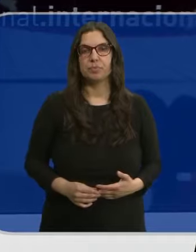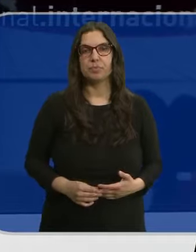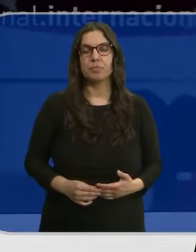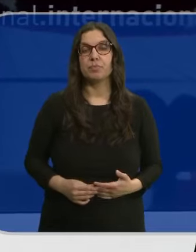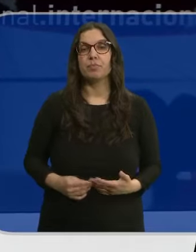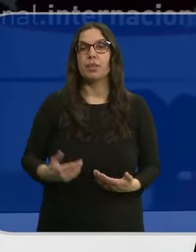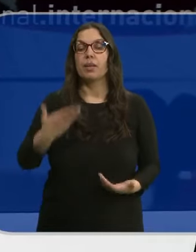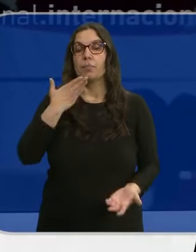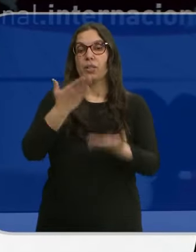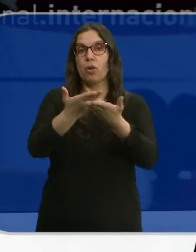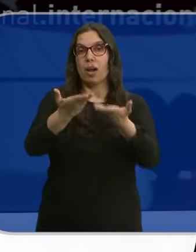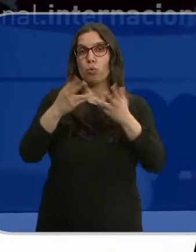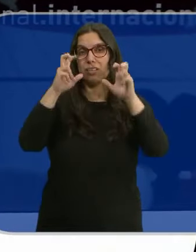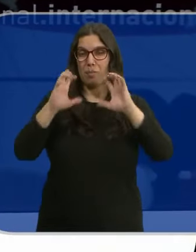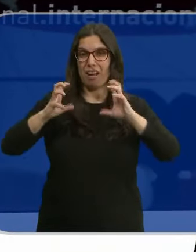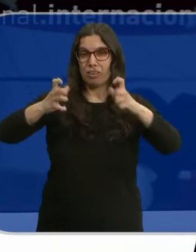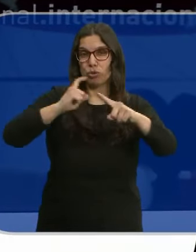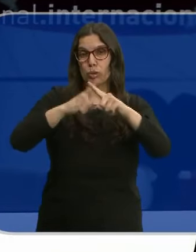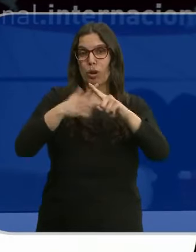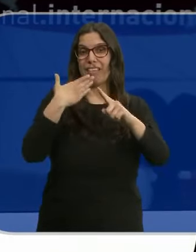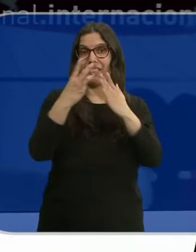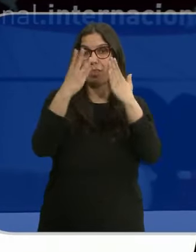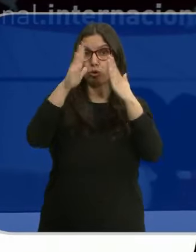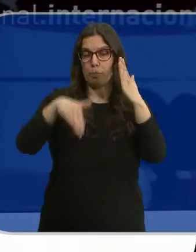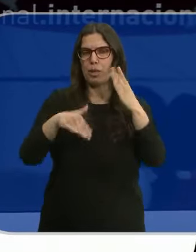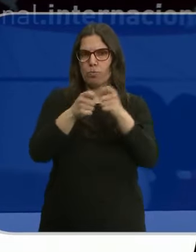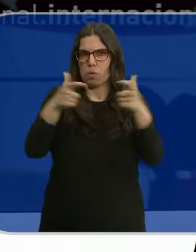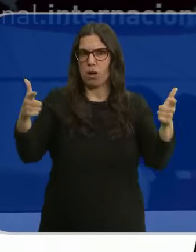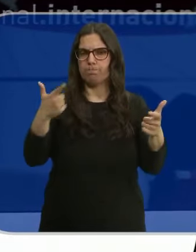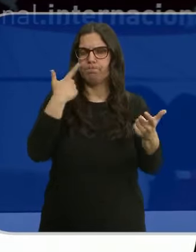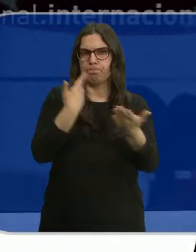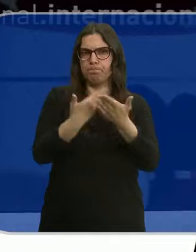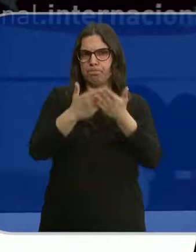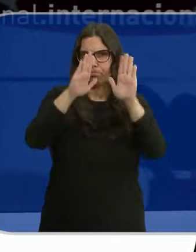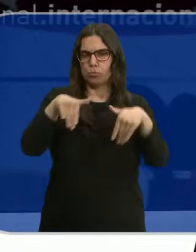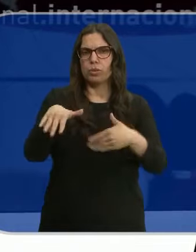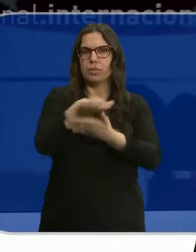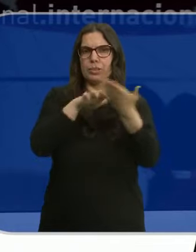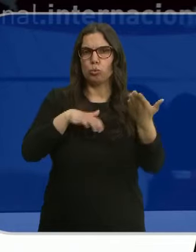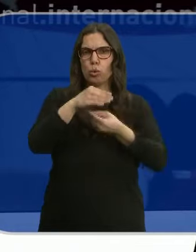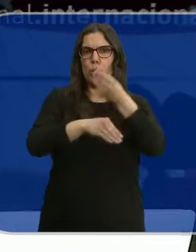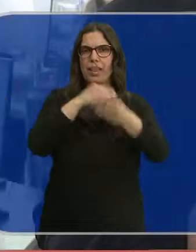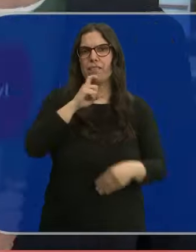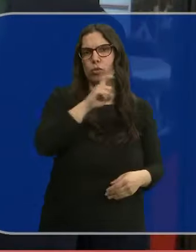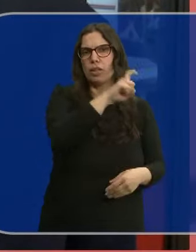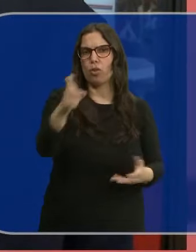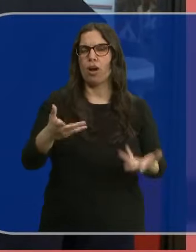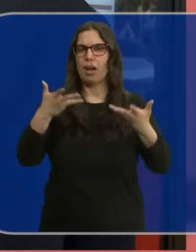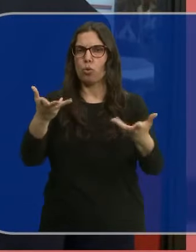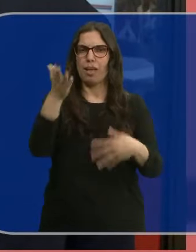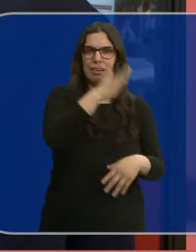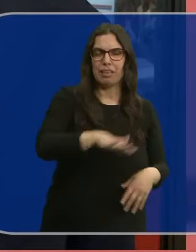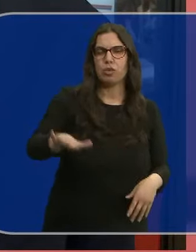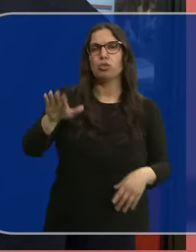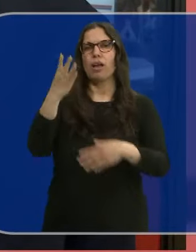Aumentan las peticiones de ayuda sobre agresión sexual en menores de edad. Así lo certifica el último estudio de la Fundación de Ayuda a niños y adolescentes